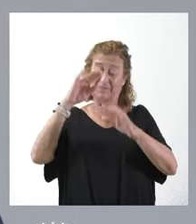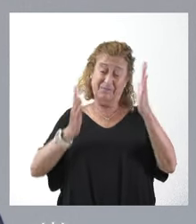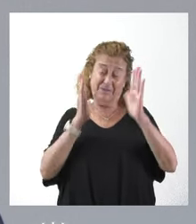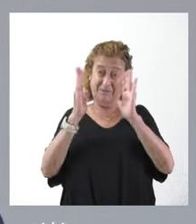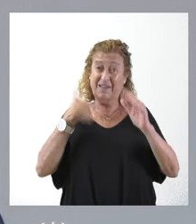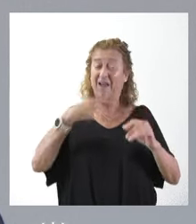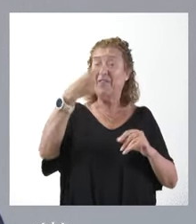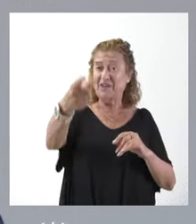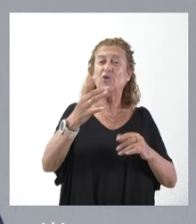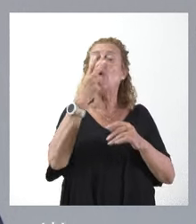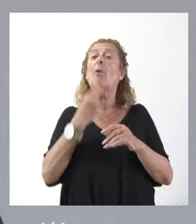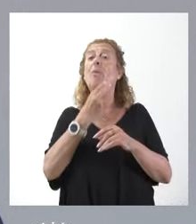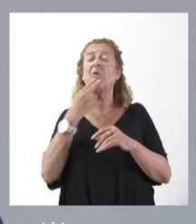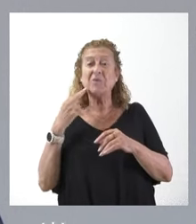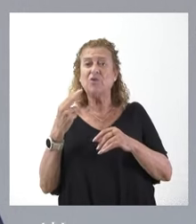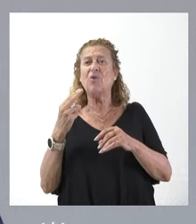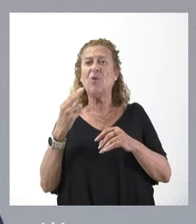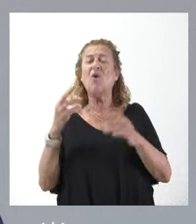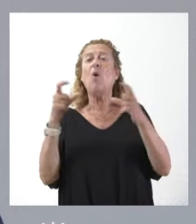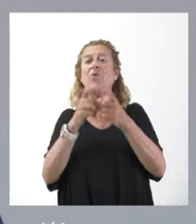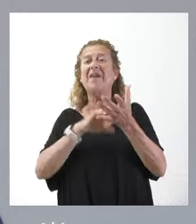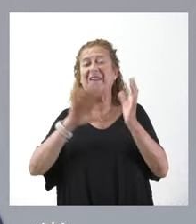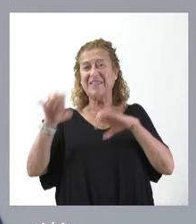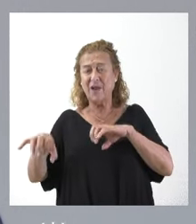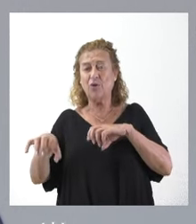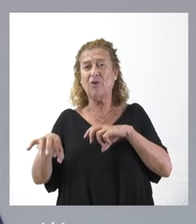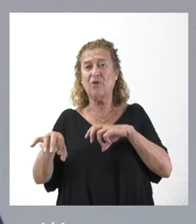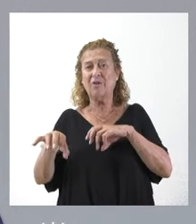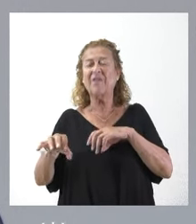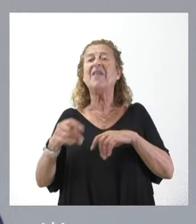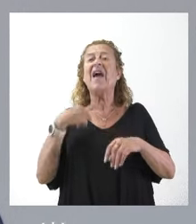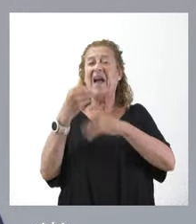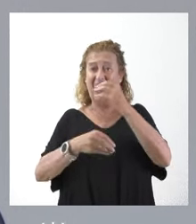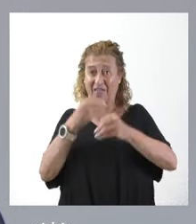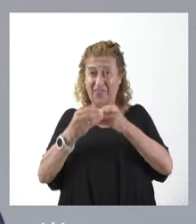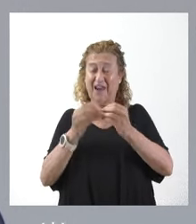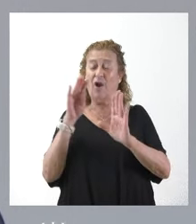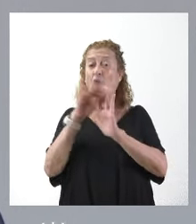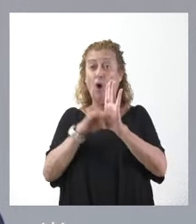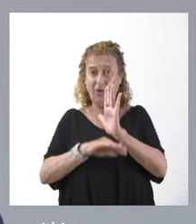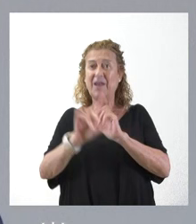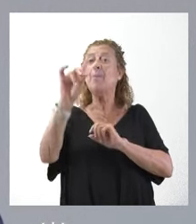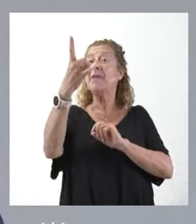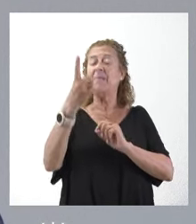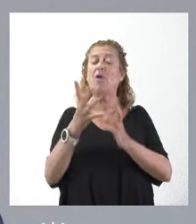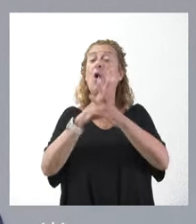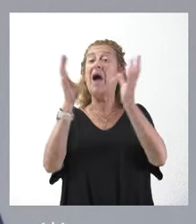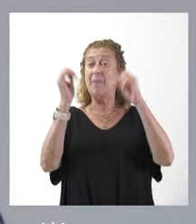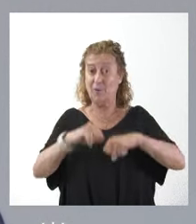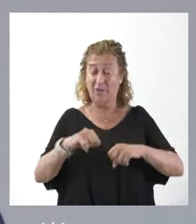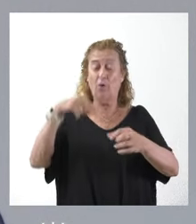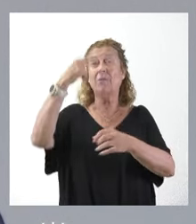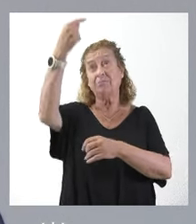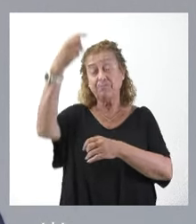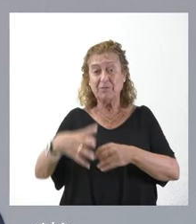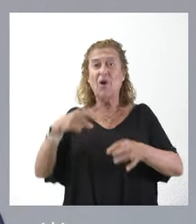manifestó el compromiso de la Junta de Castilla y León de proceder por este orden. Primero, aprobar las relaciones de puestos de trabajo